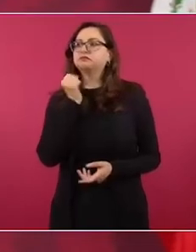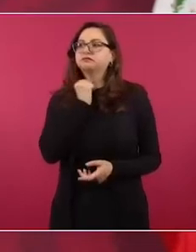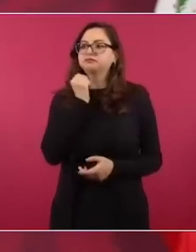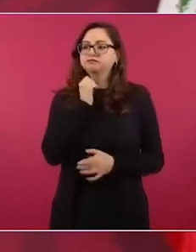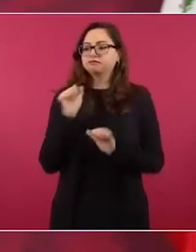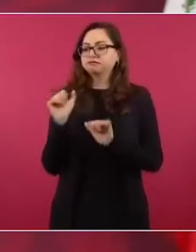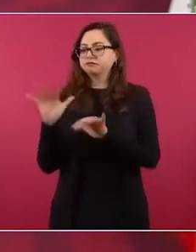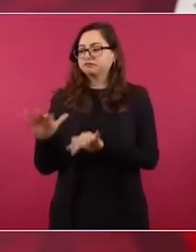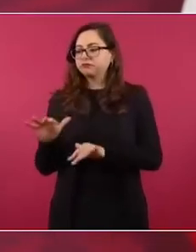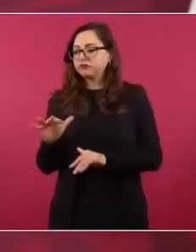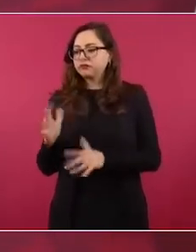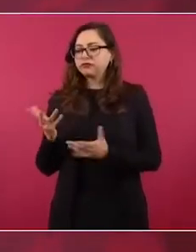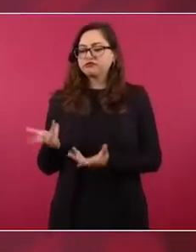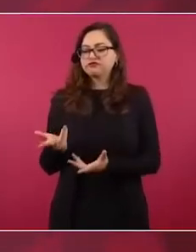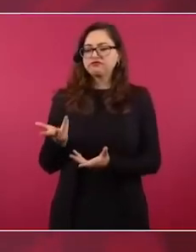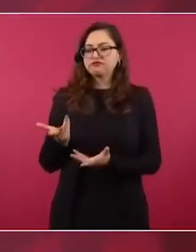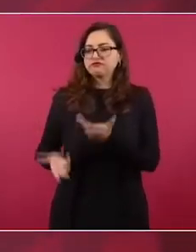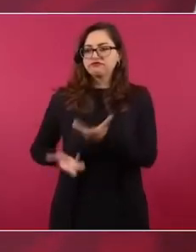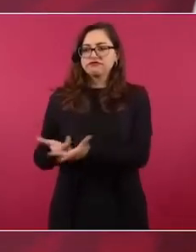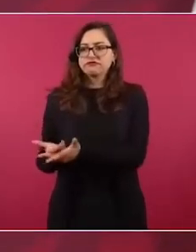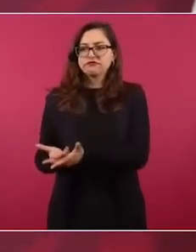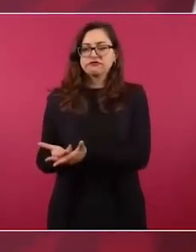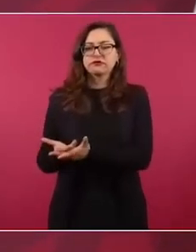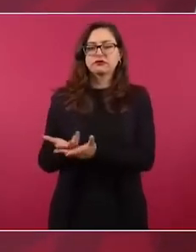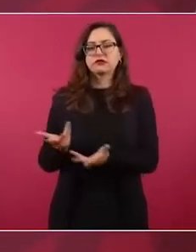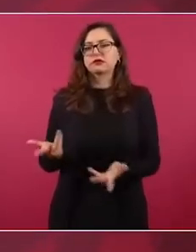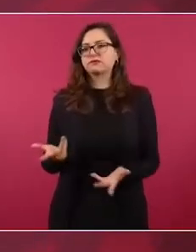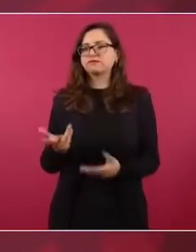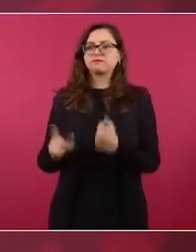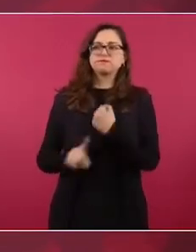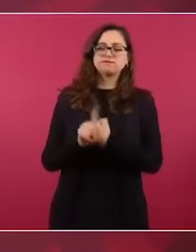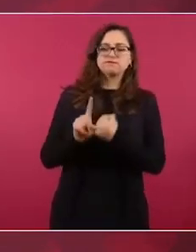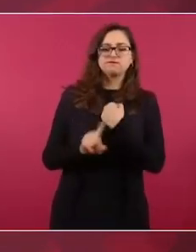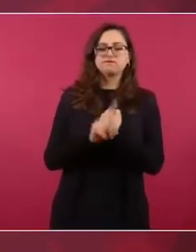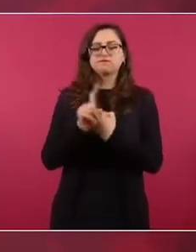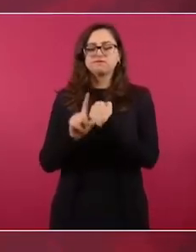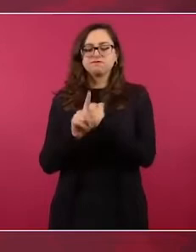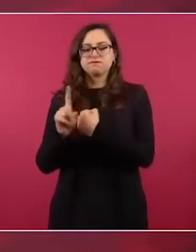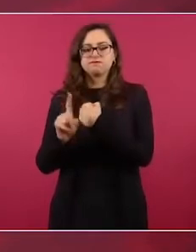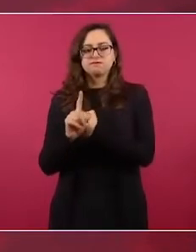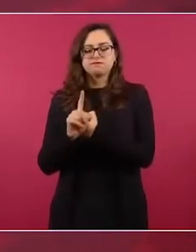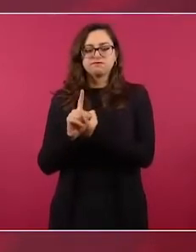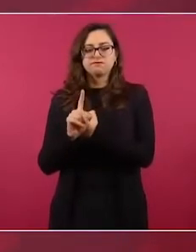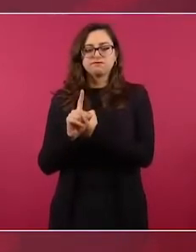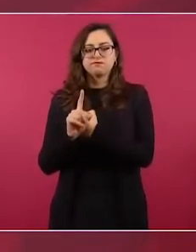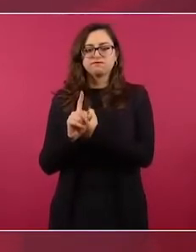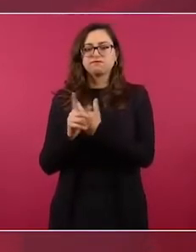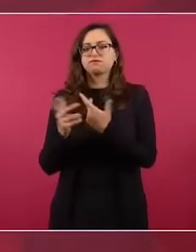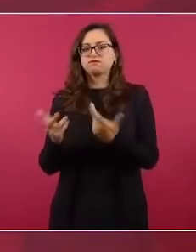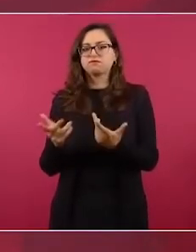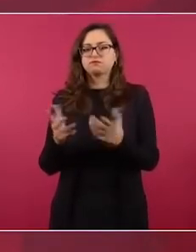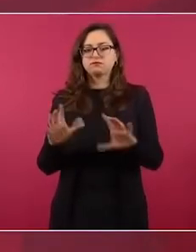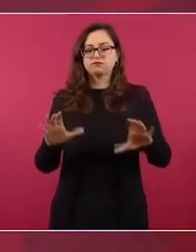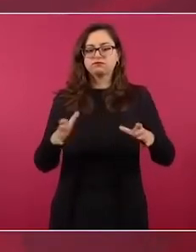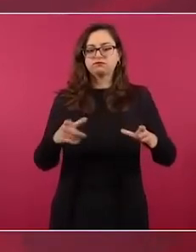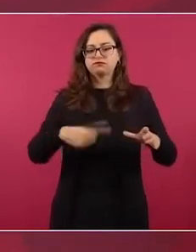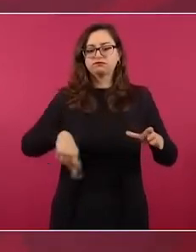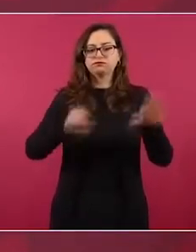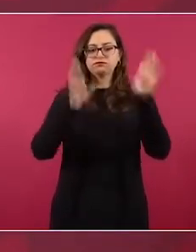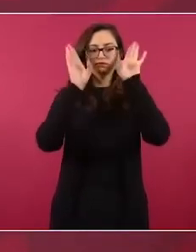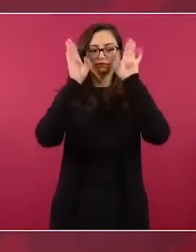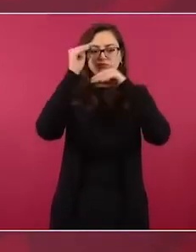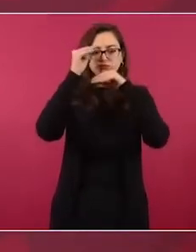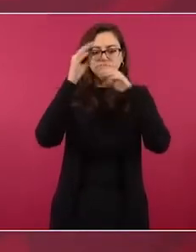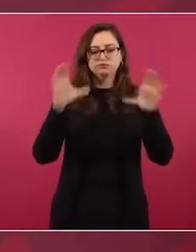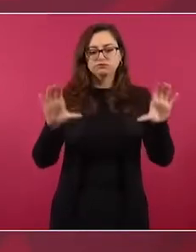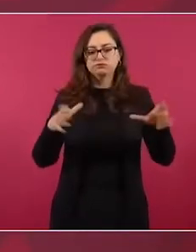No votaron a favor los del Bloque Conservador,